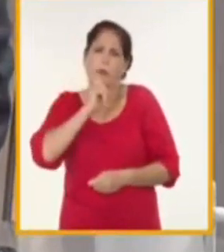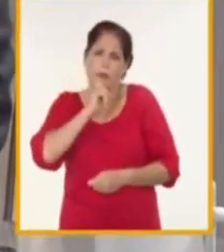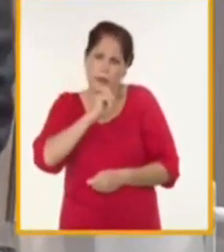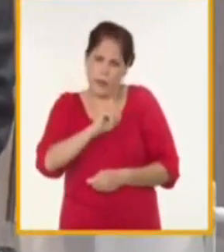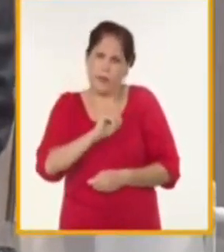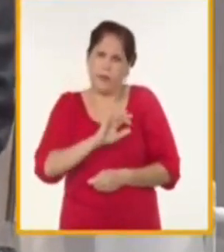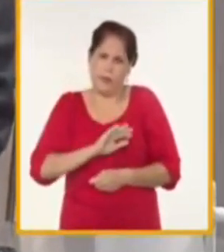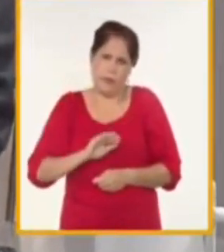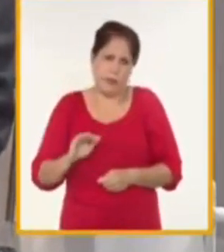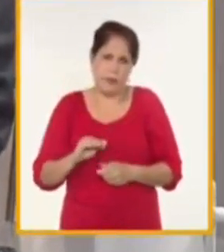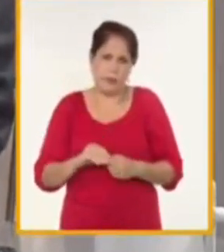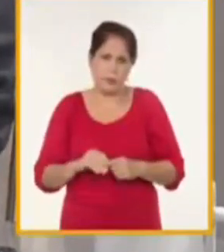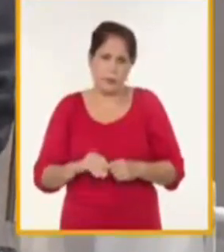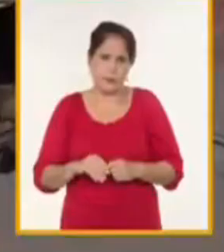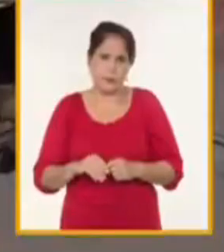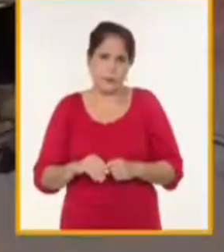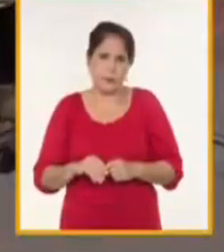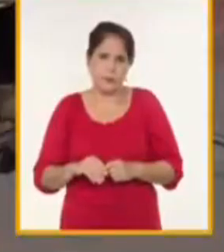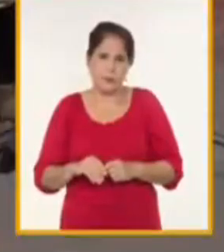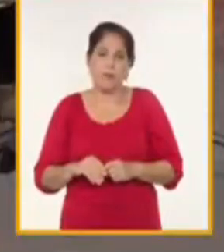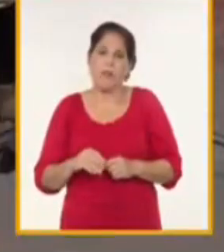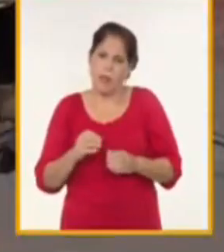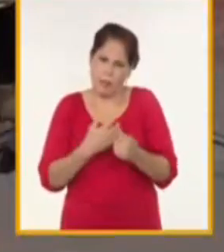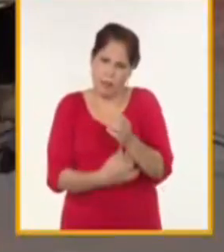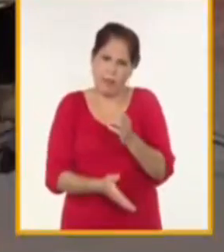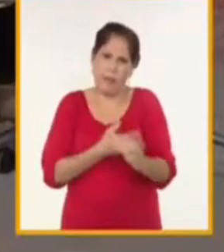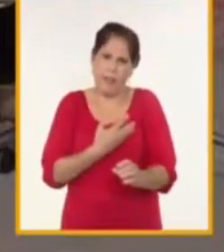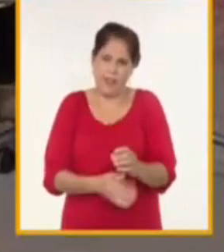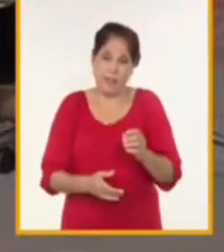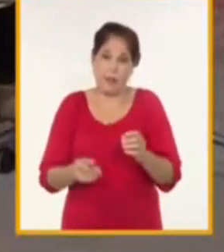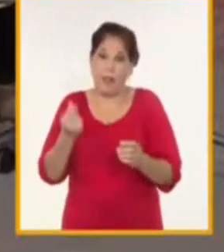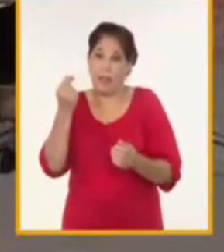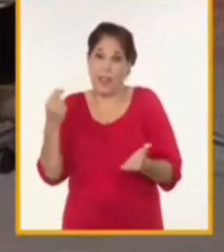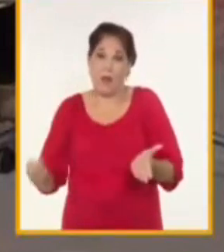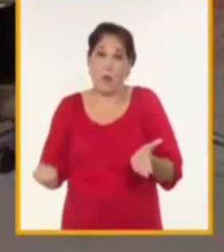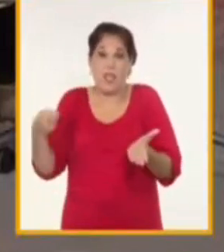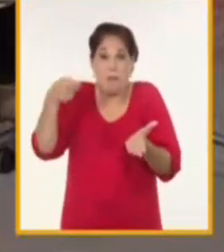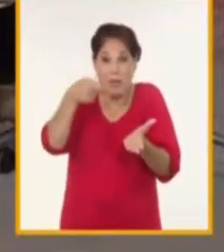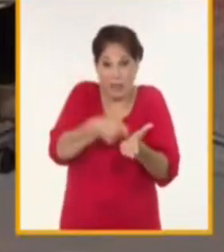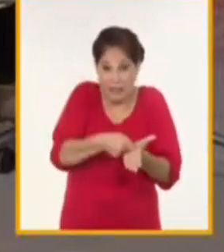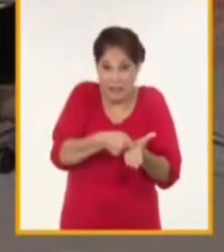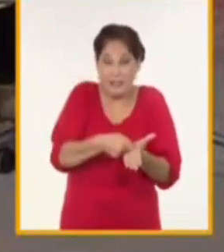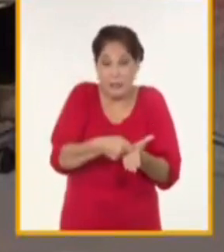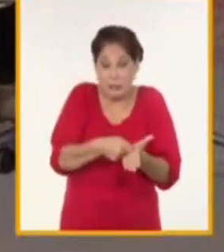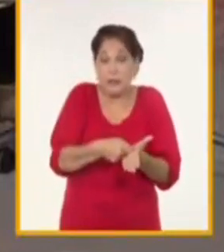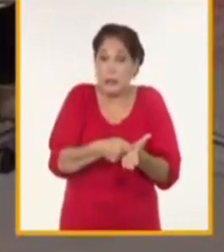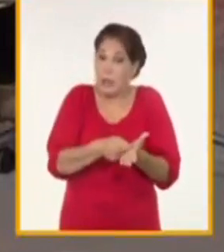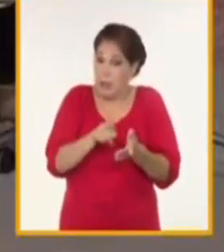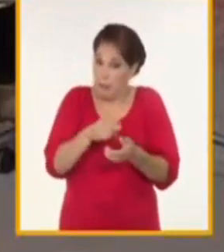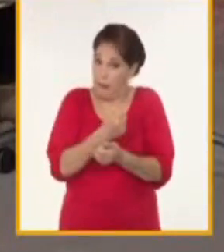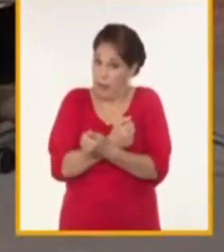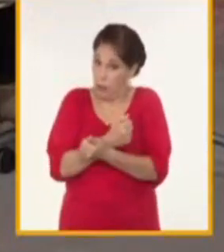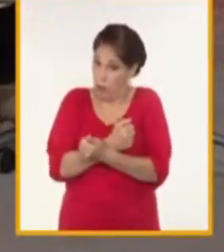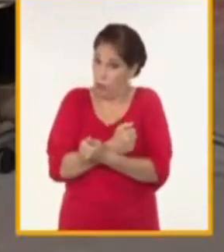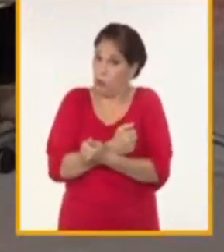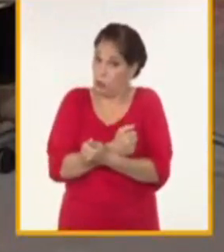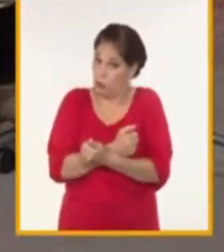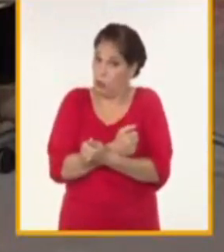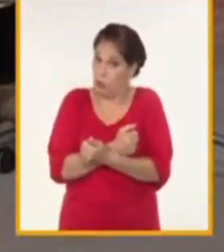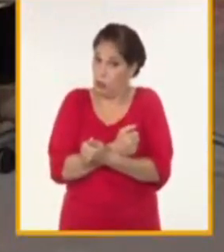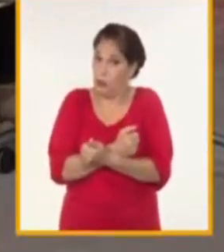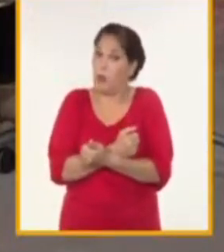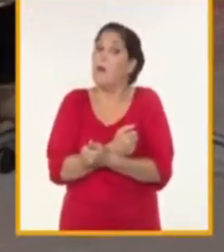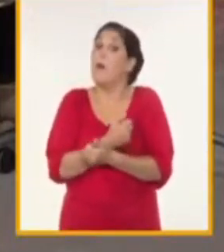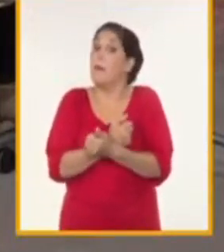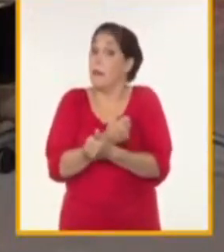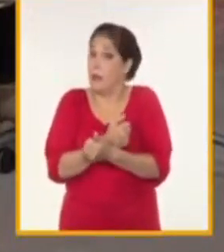ejecutando la operación pero realmente invertir supone un riesgo muy importante para quien lo hace